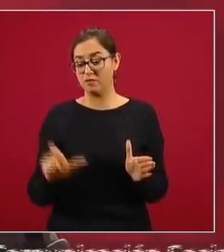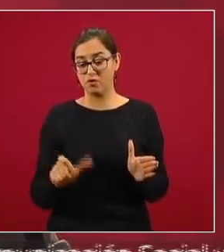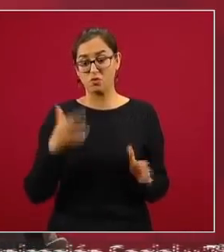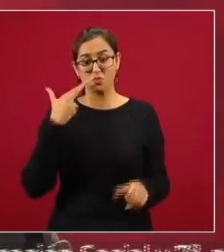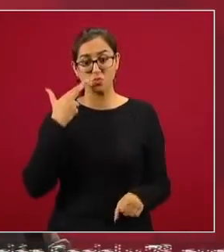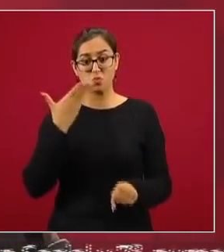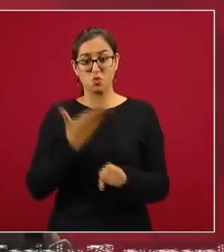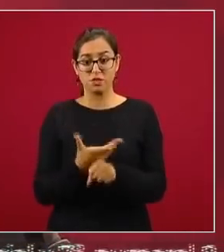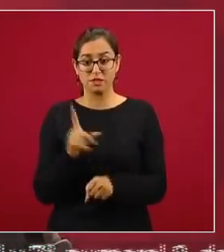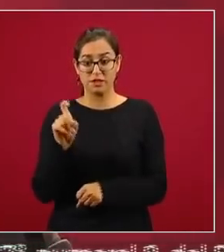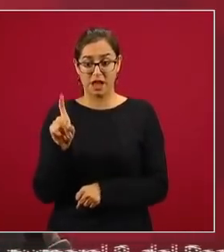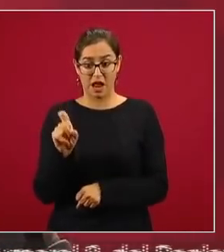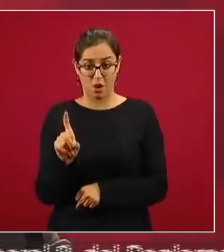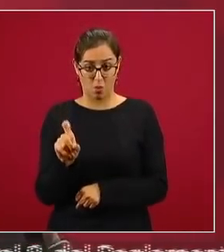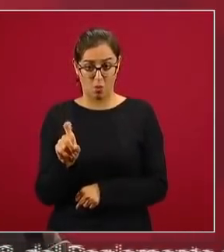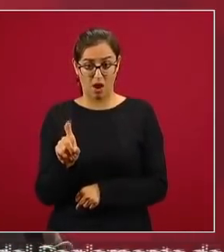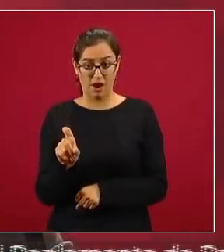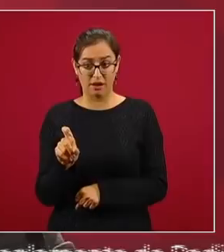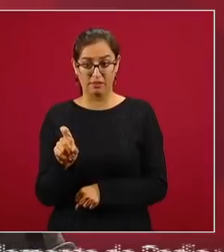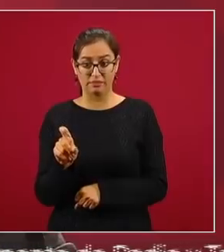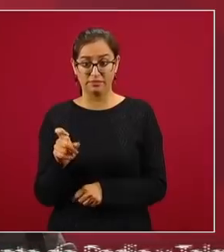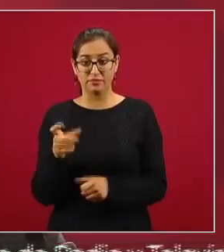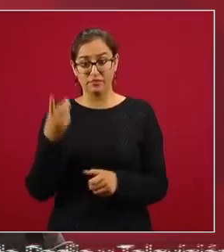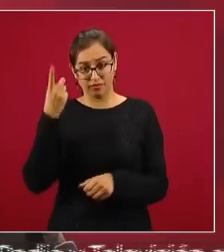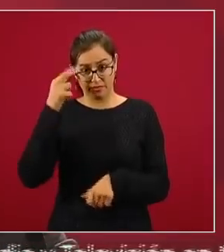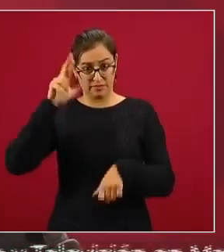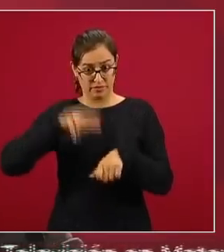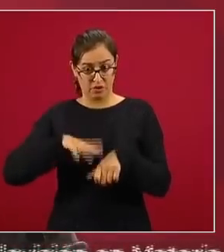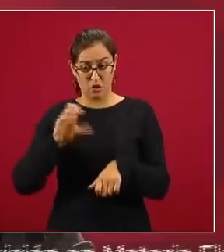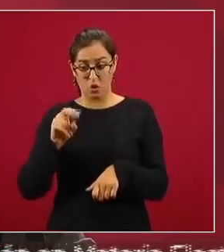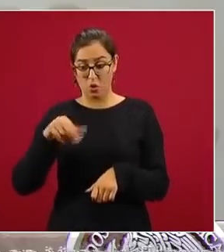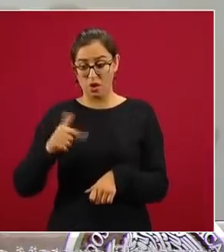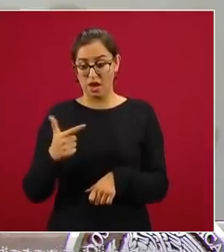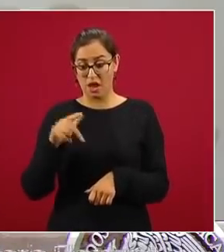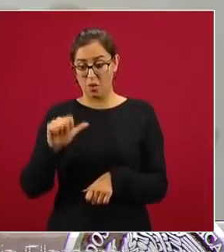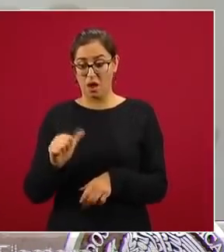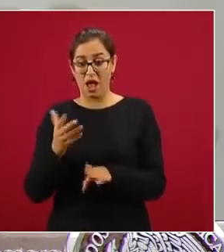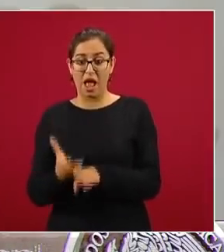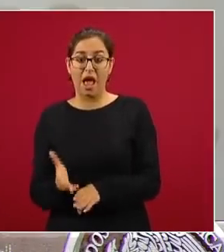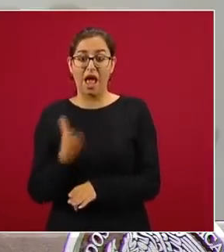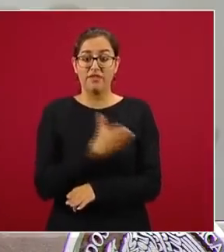trabajaba antes de ser director de Conagua en Lala,